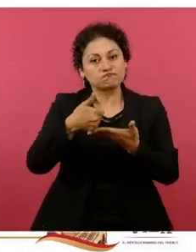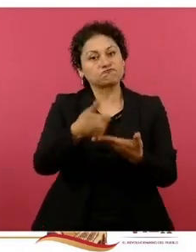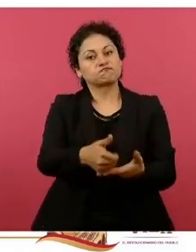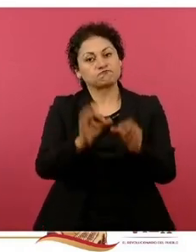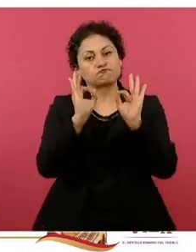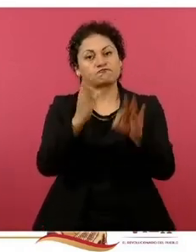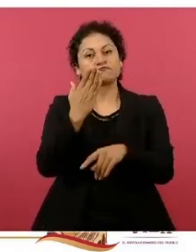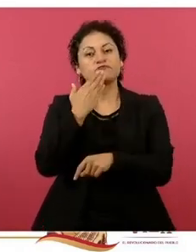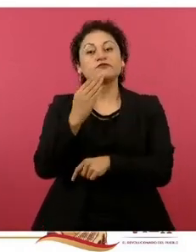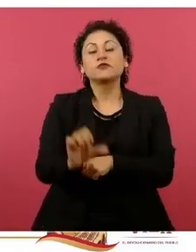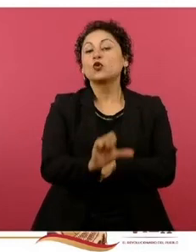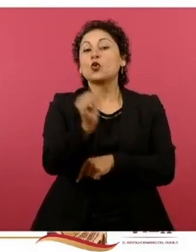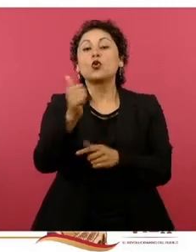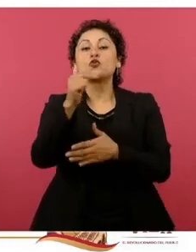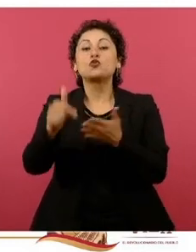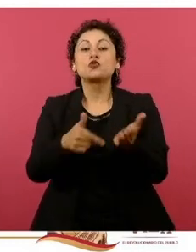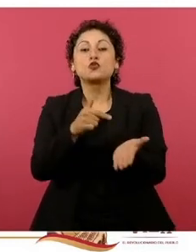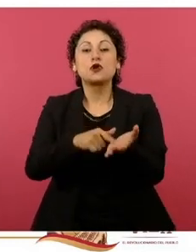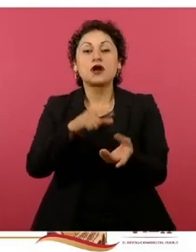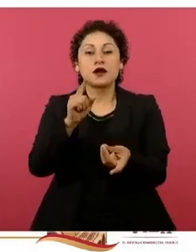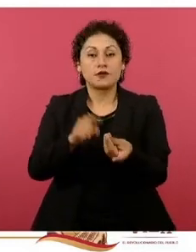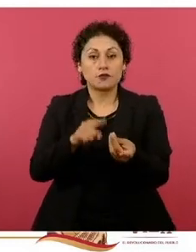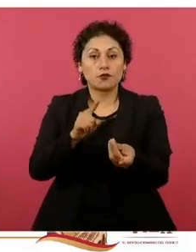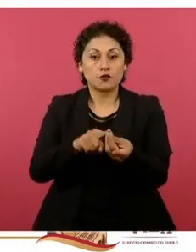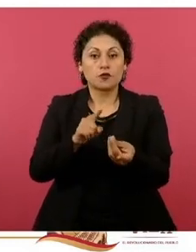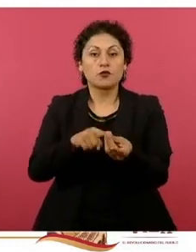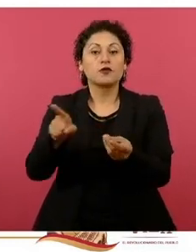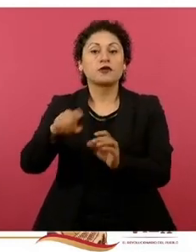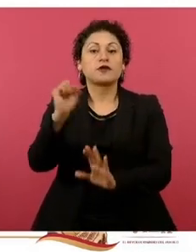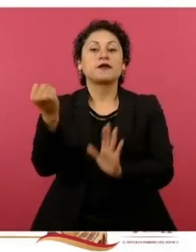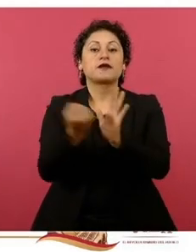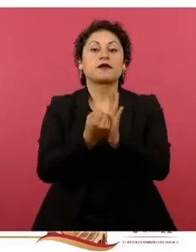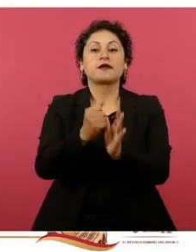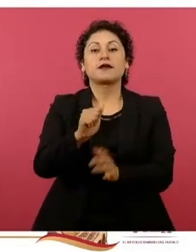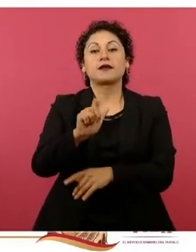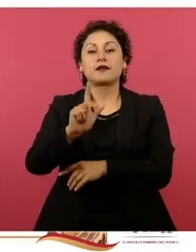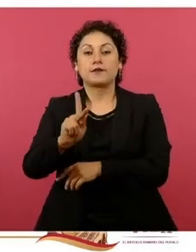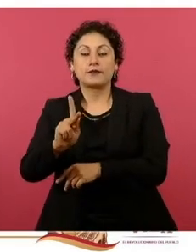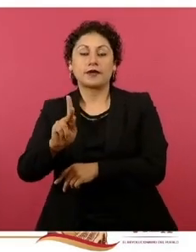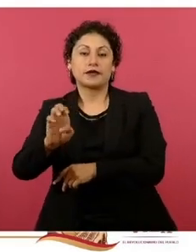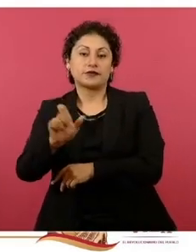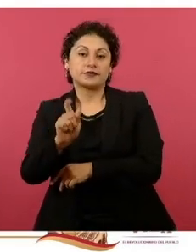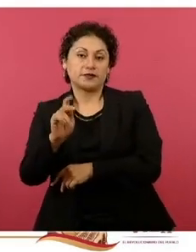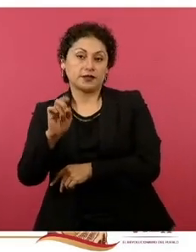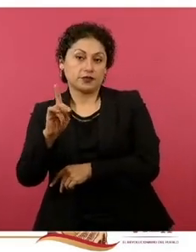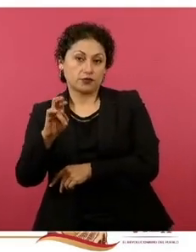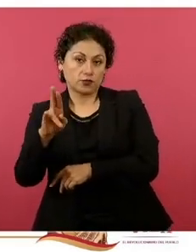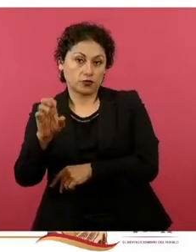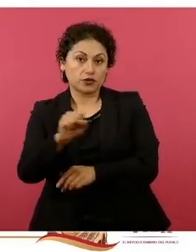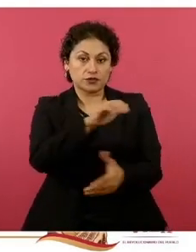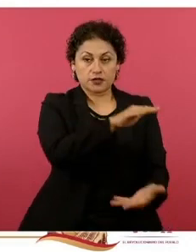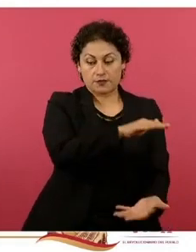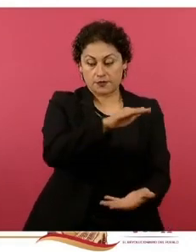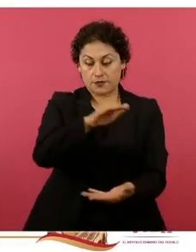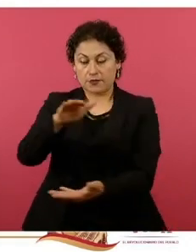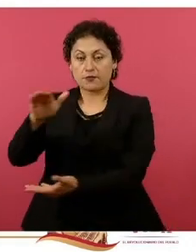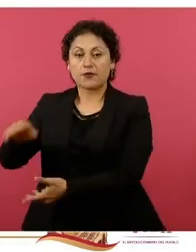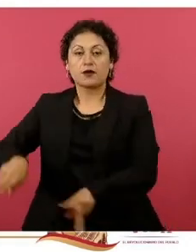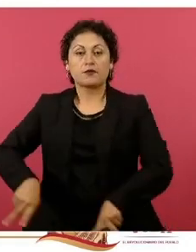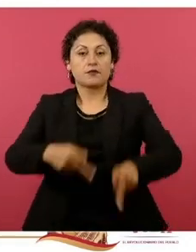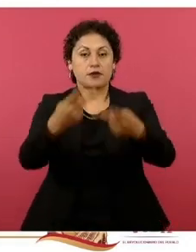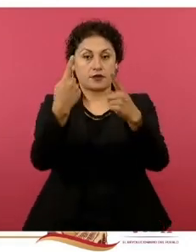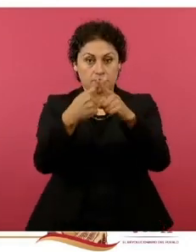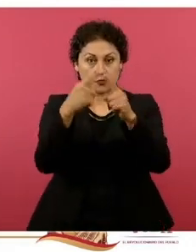como también los encontramos en expendedores de gas LP por cilindros, que esto es por kilos, y